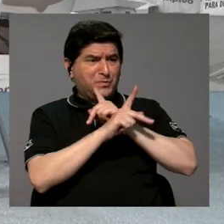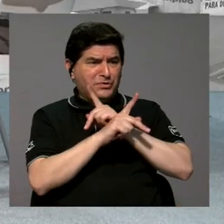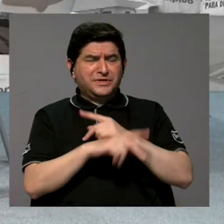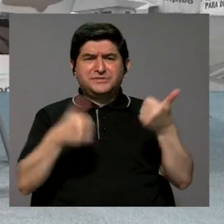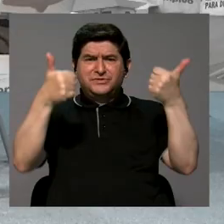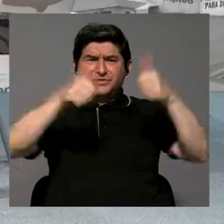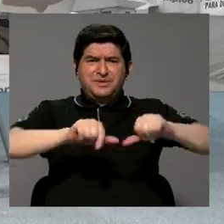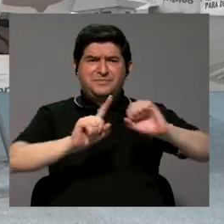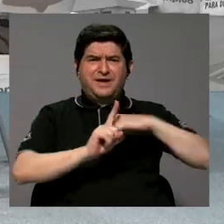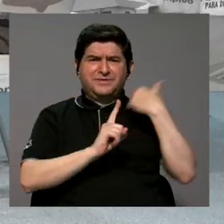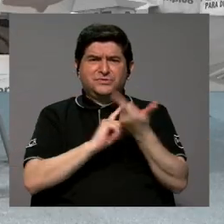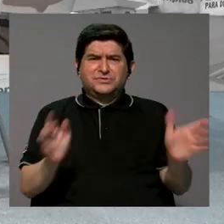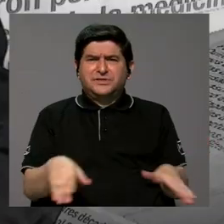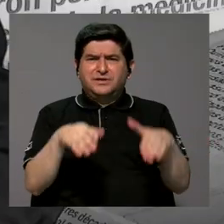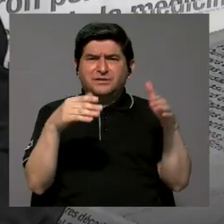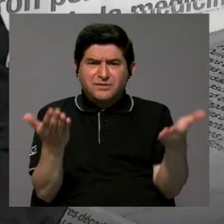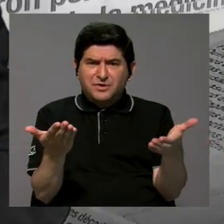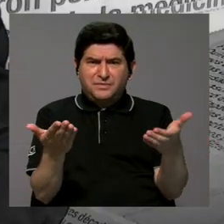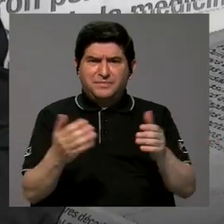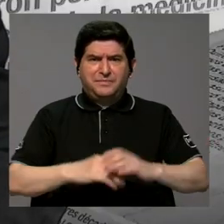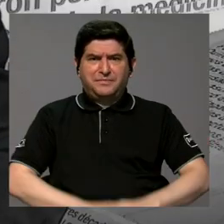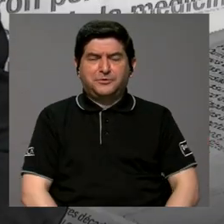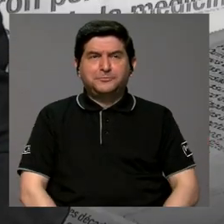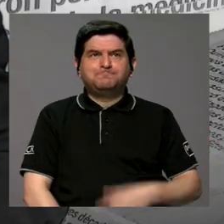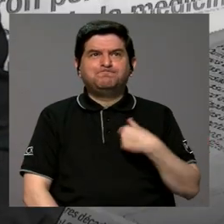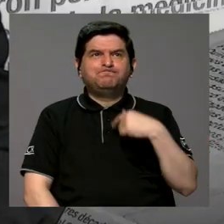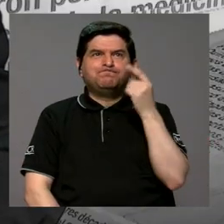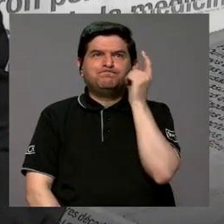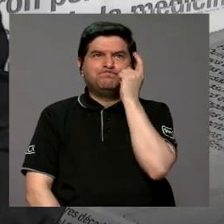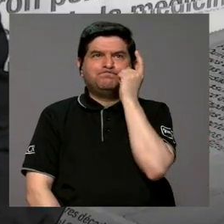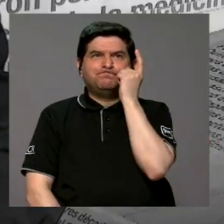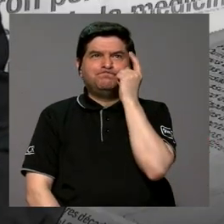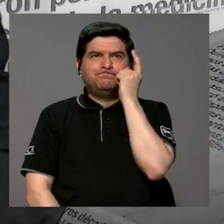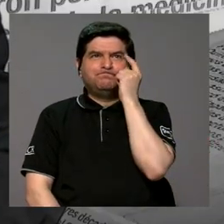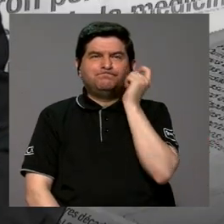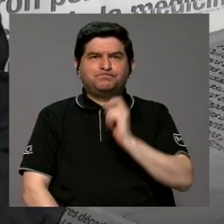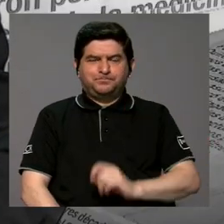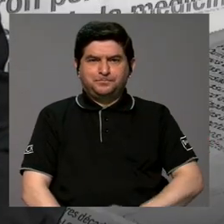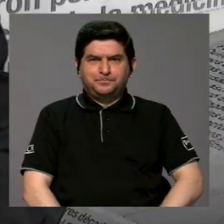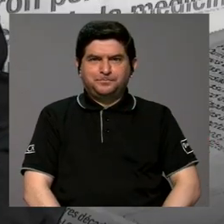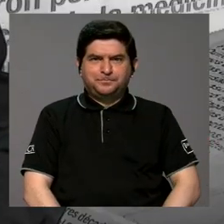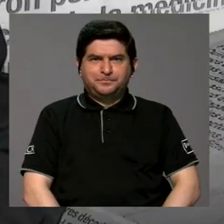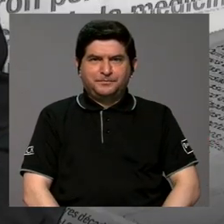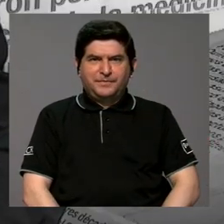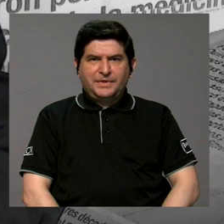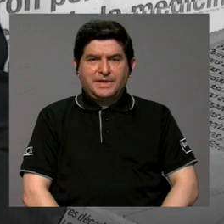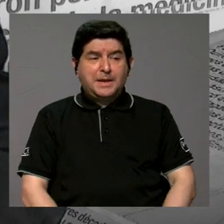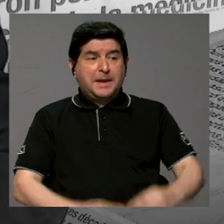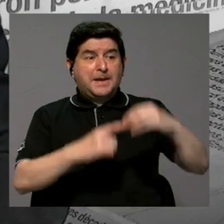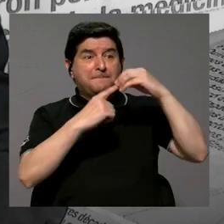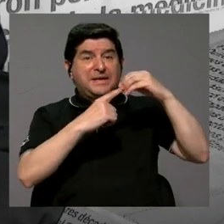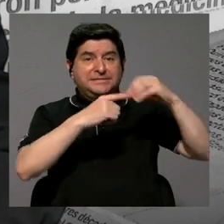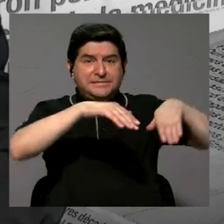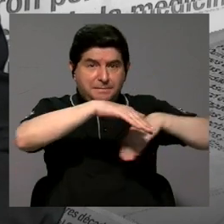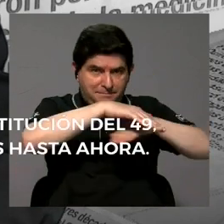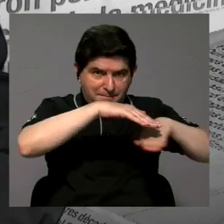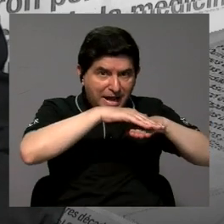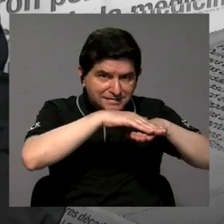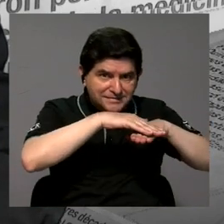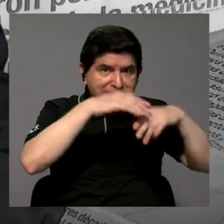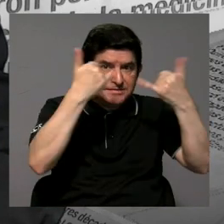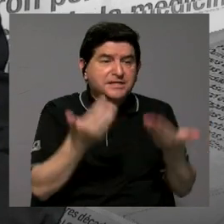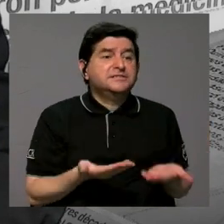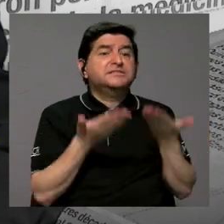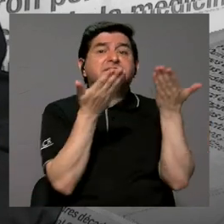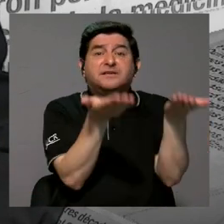ese pacto social? Yo pienso que, yo pienso que los principales pilares ya